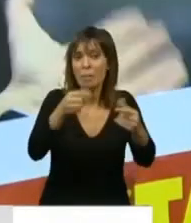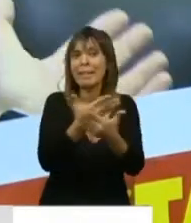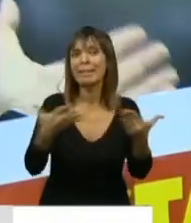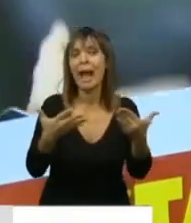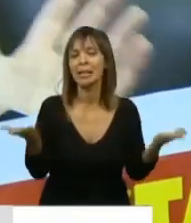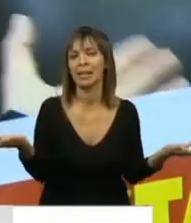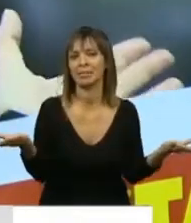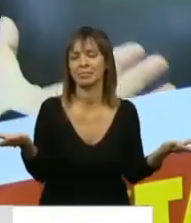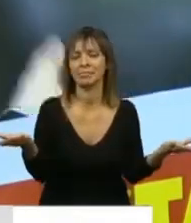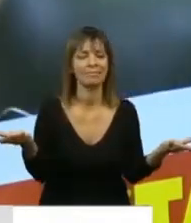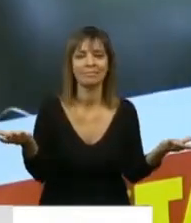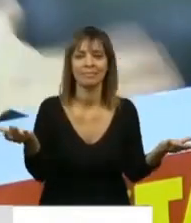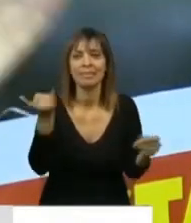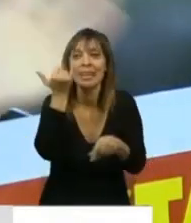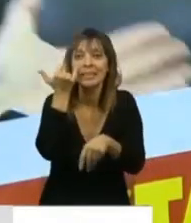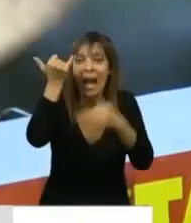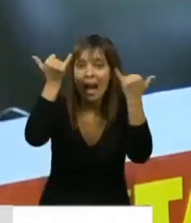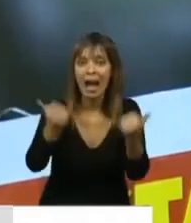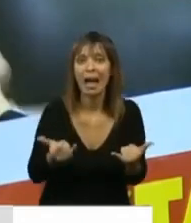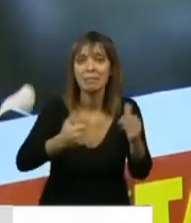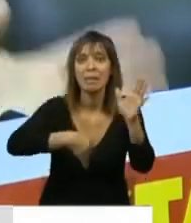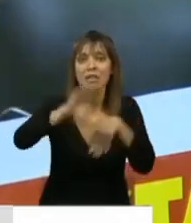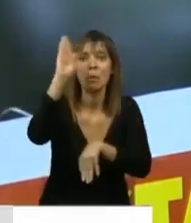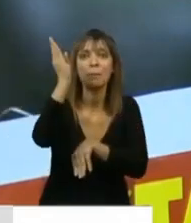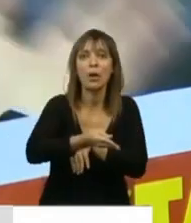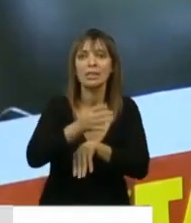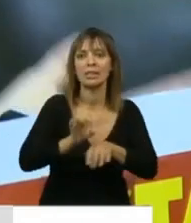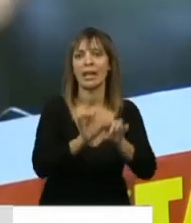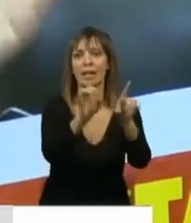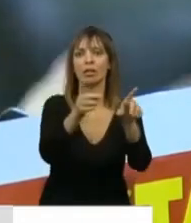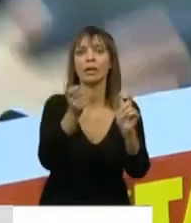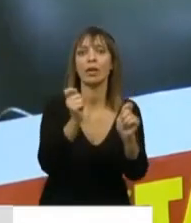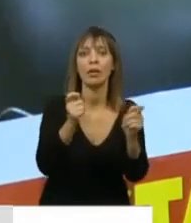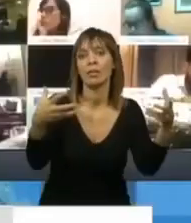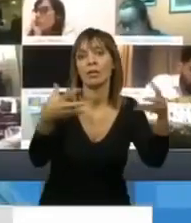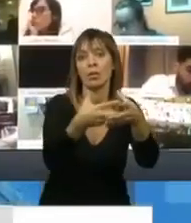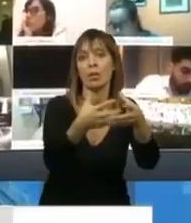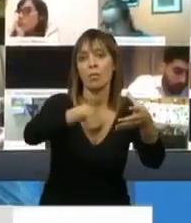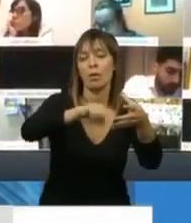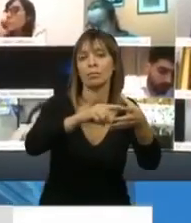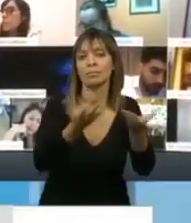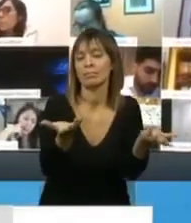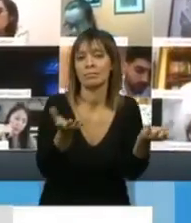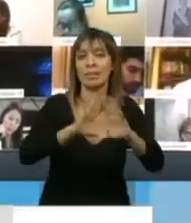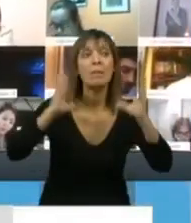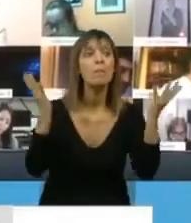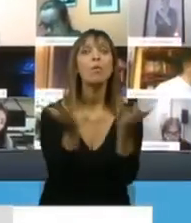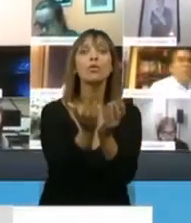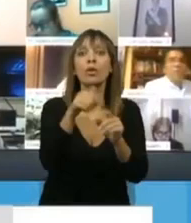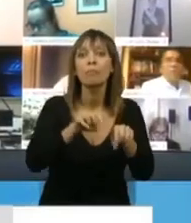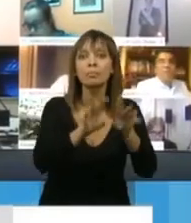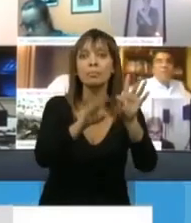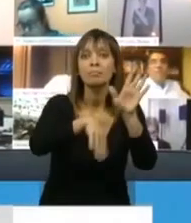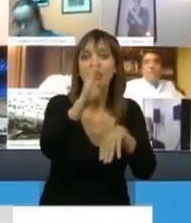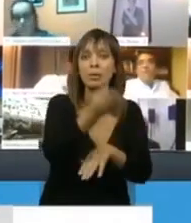llega cuando ya tenemos uno de los mayores índices de contagio en el personal de salud del mundo. Es